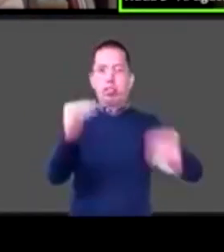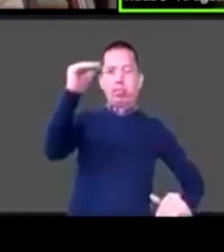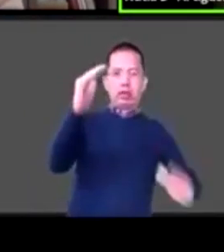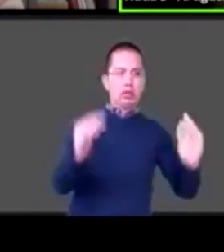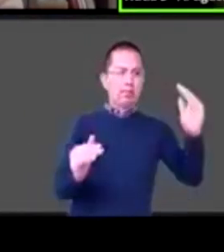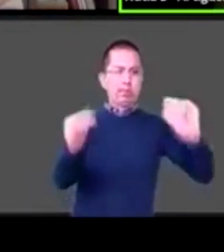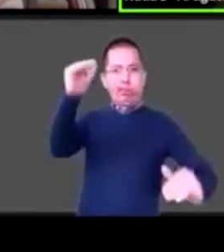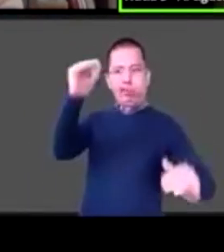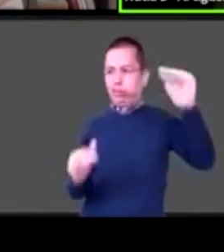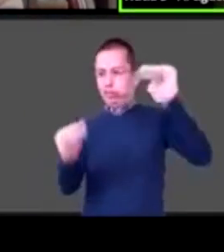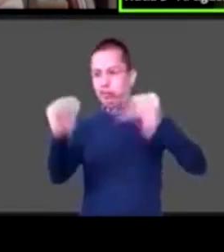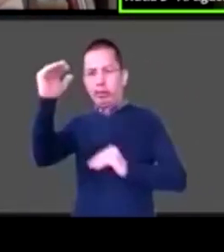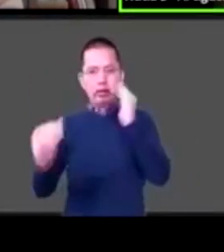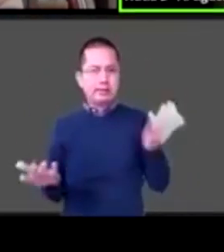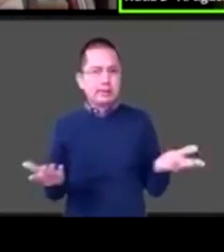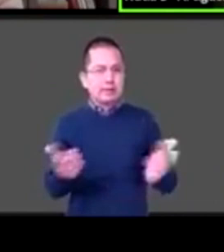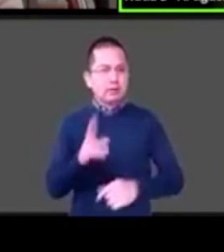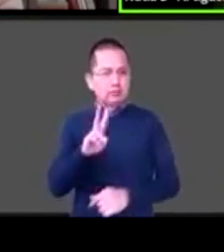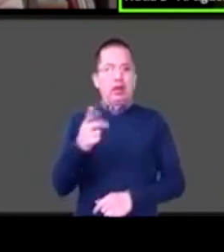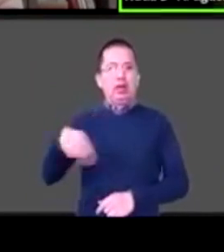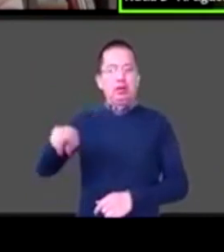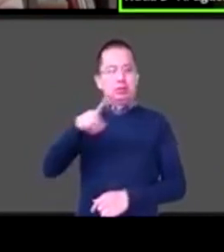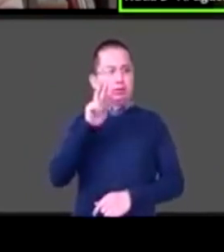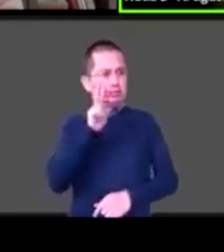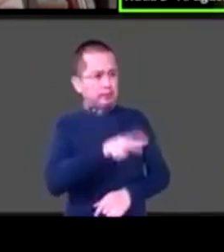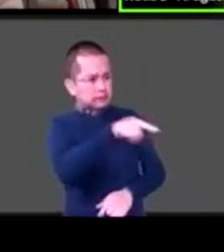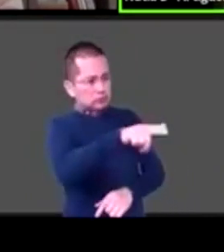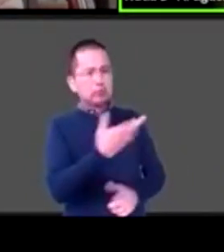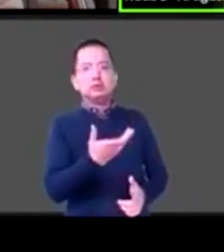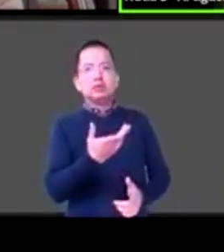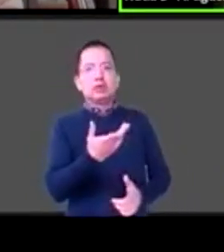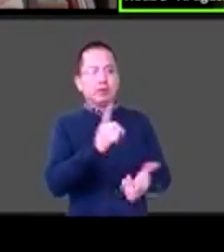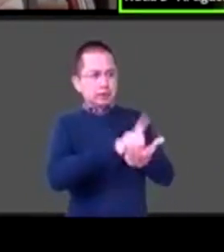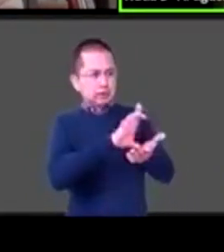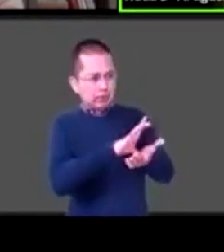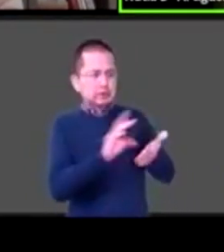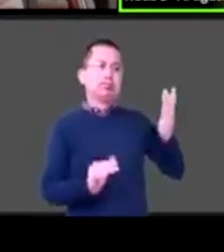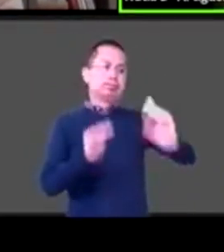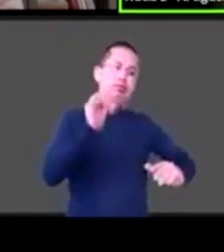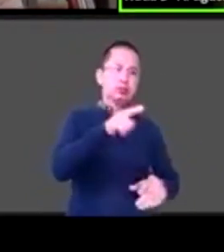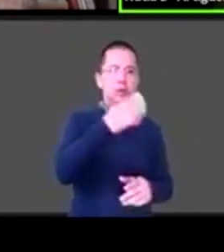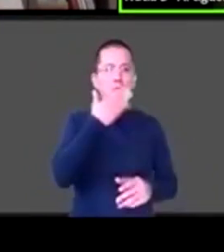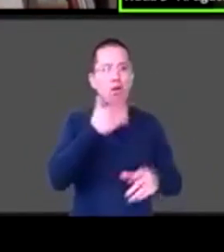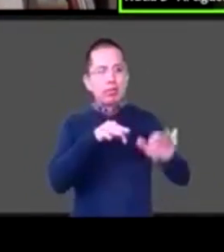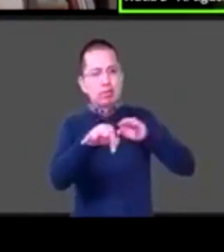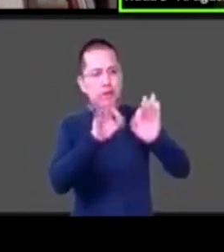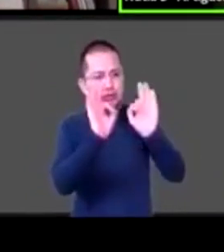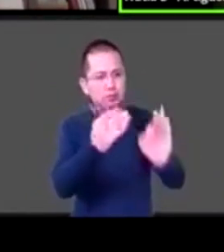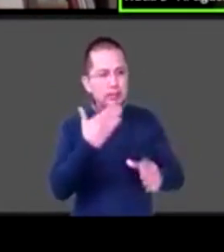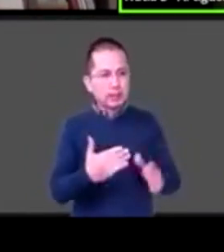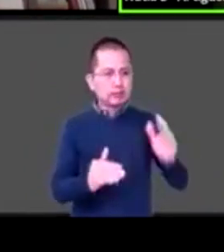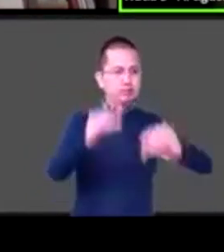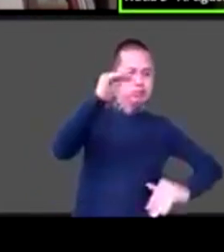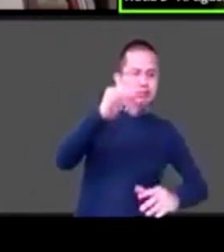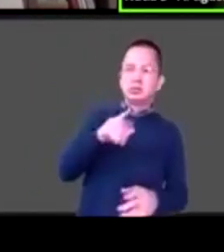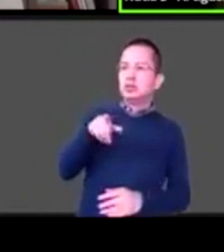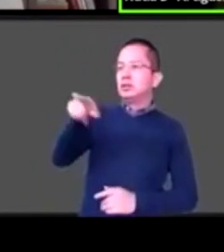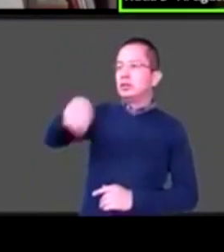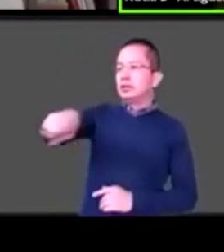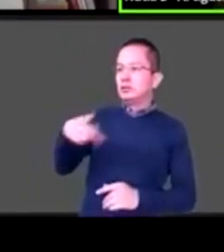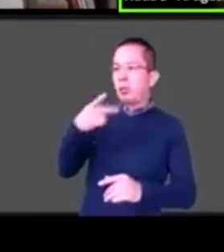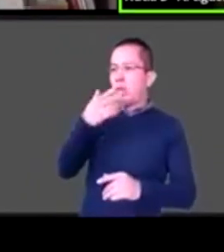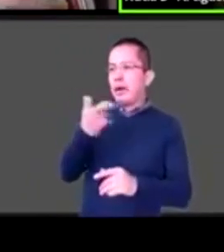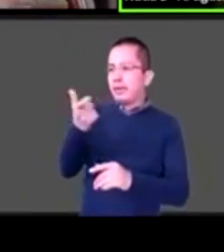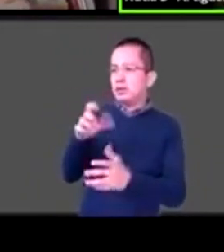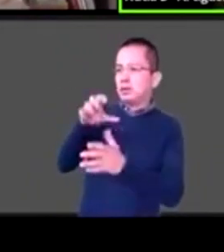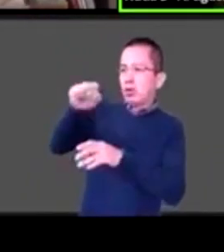si tienes un empleo fijo no tienes un empleo fijo si vives al día o no vives al día si puedes quedarte en tu casa o